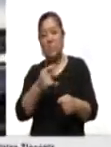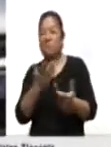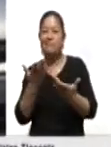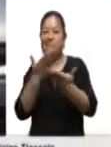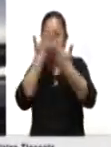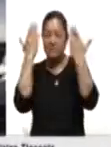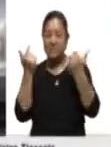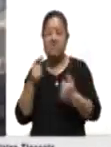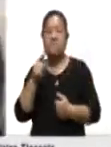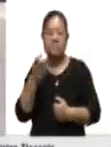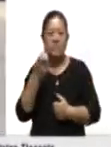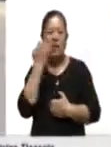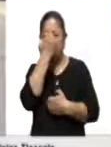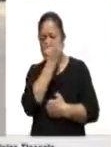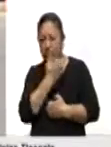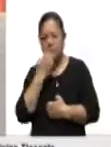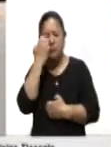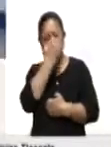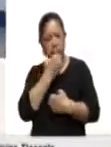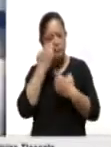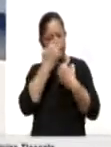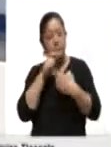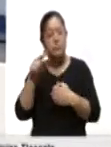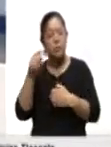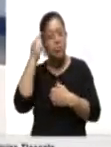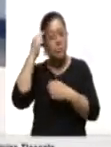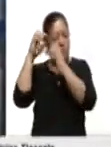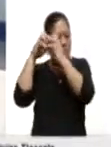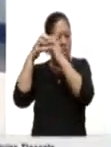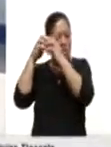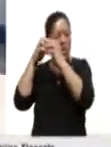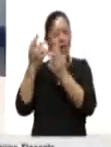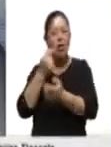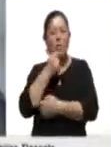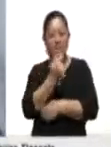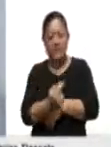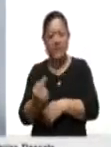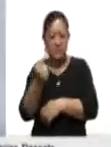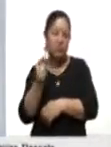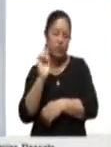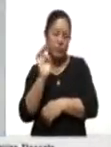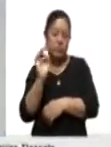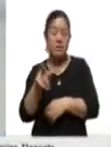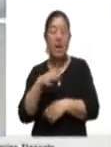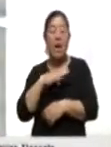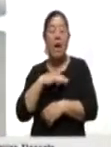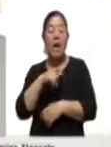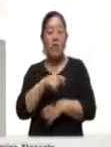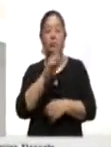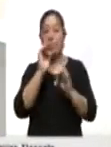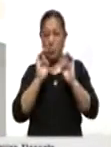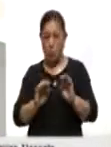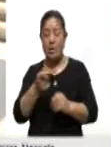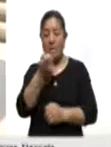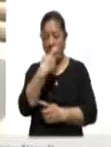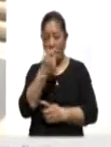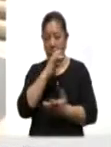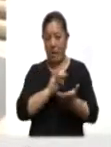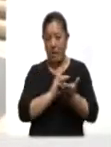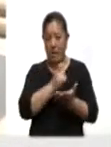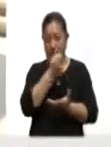valoración especializada por un neurólogo pediatra. Asimismo, la CESA detalló que es indispensable una buena adherencia a los medicamentos